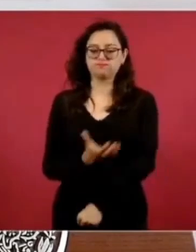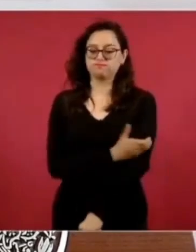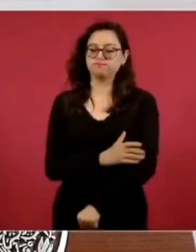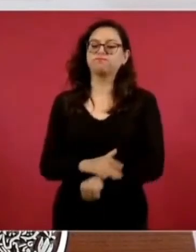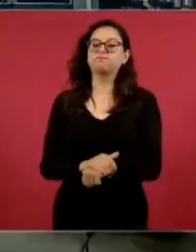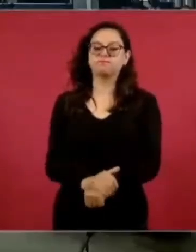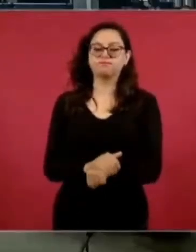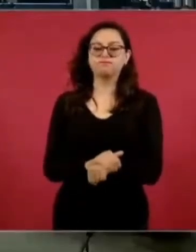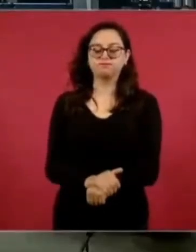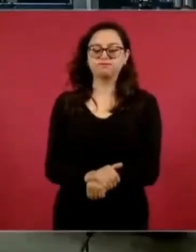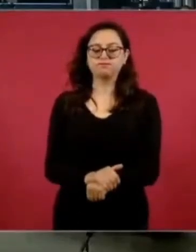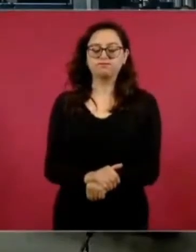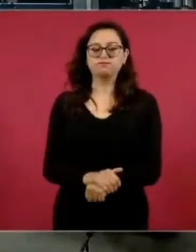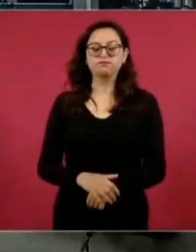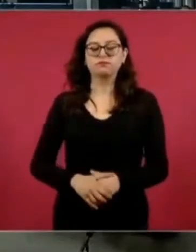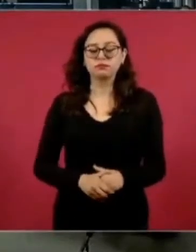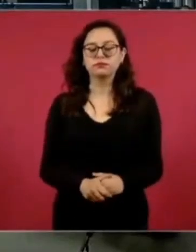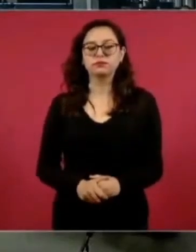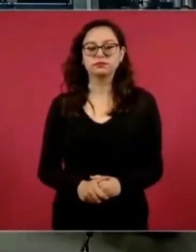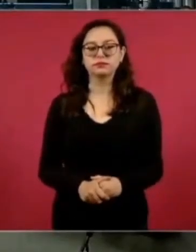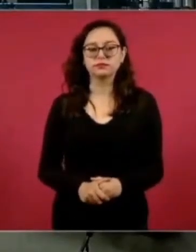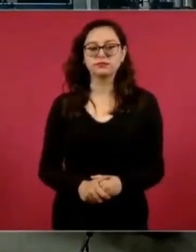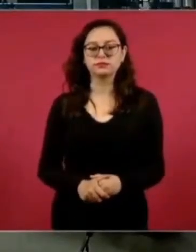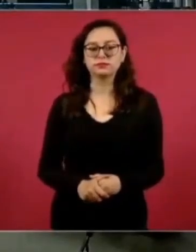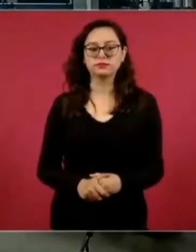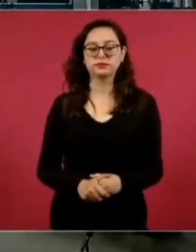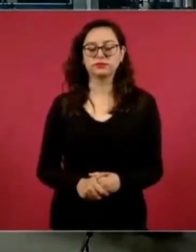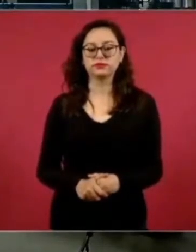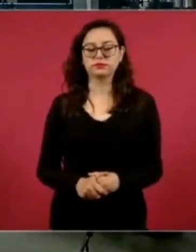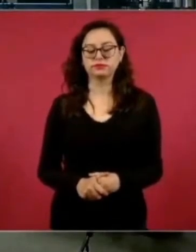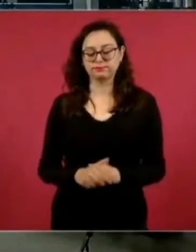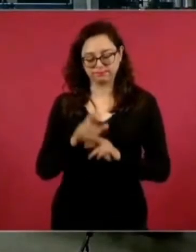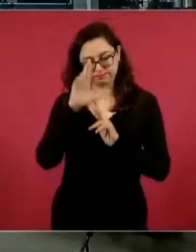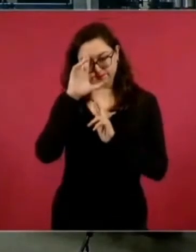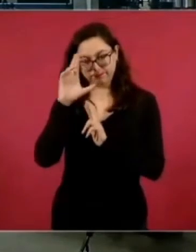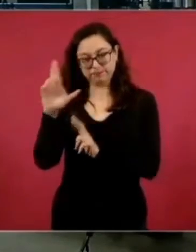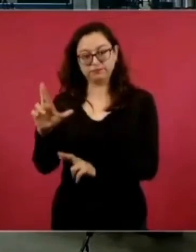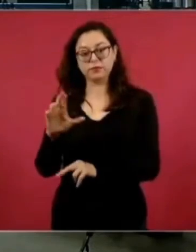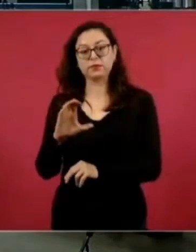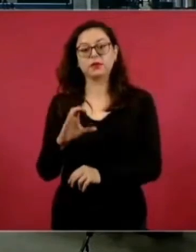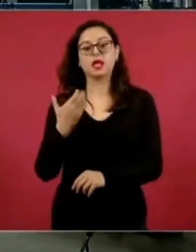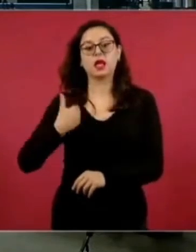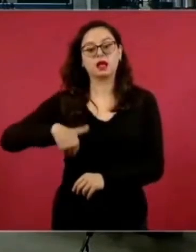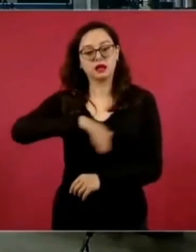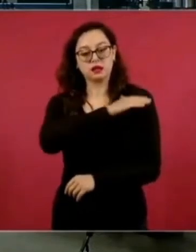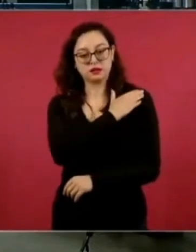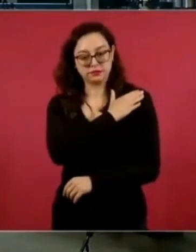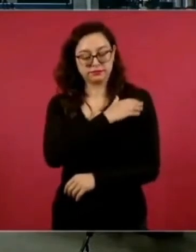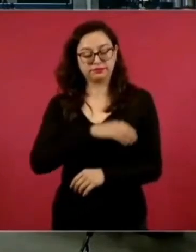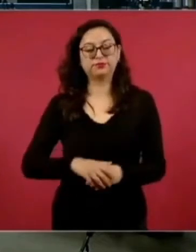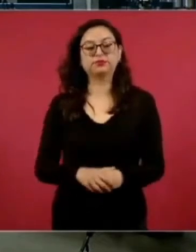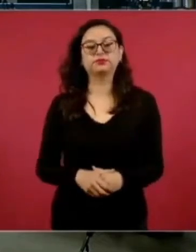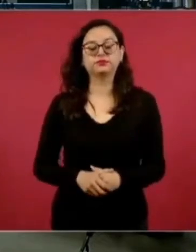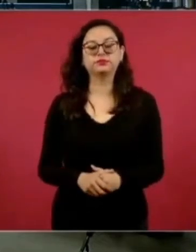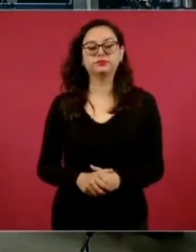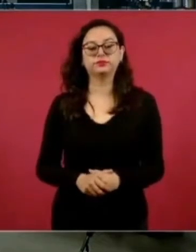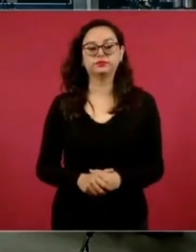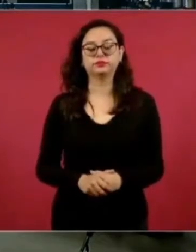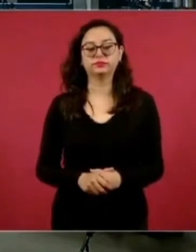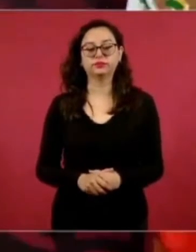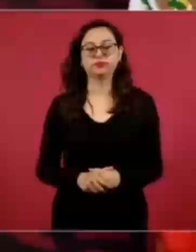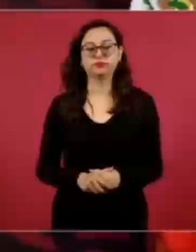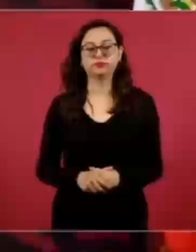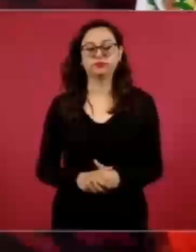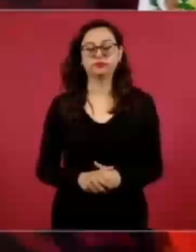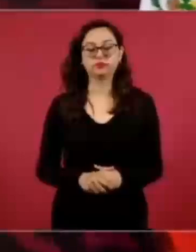respetada, Claudia Shein, decide